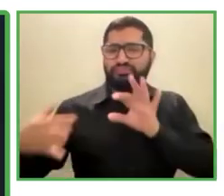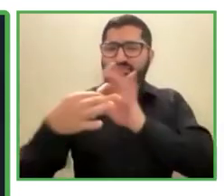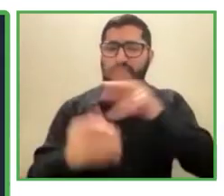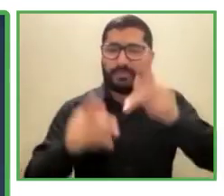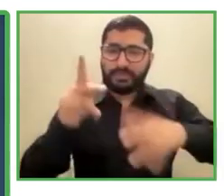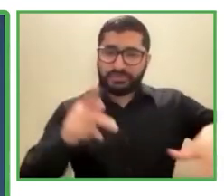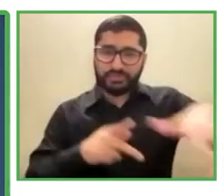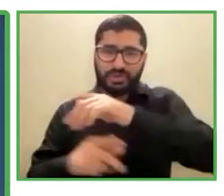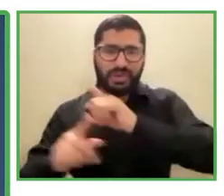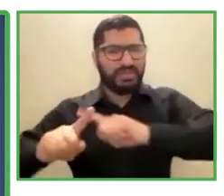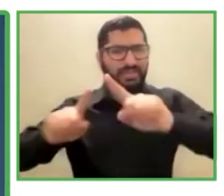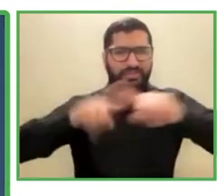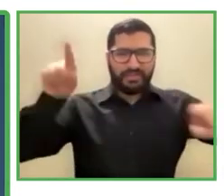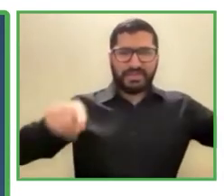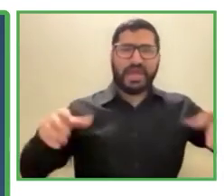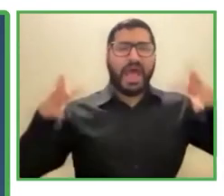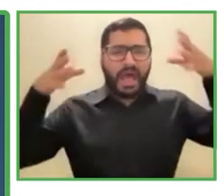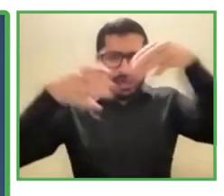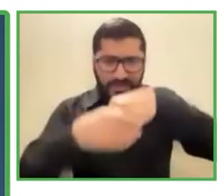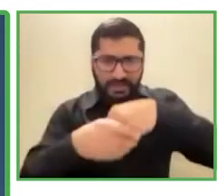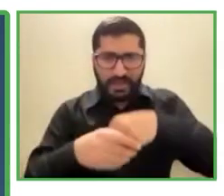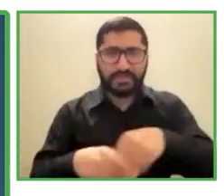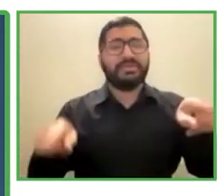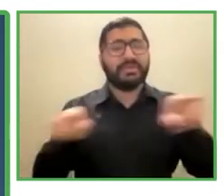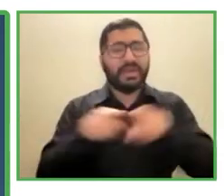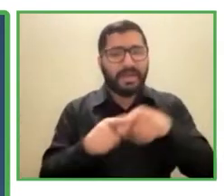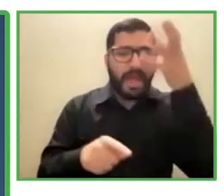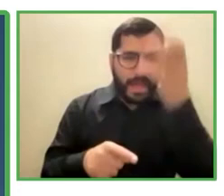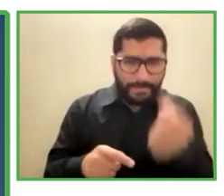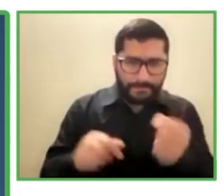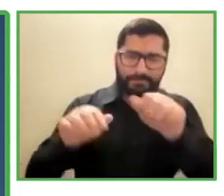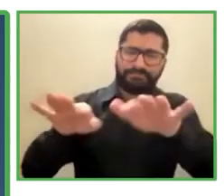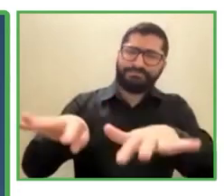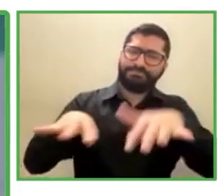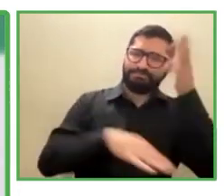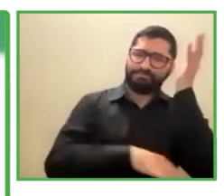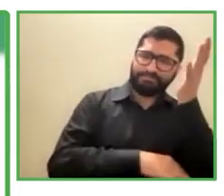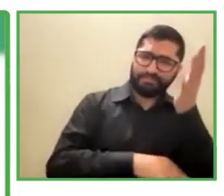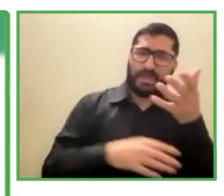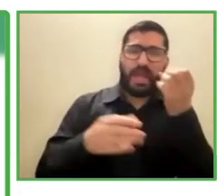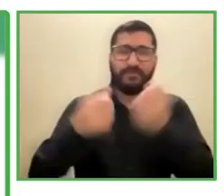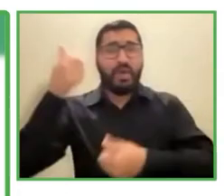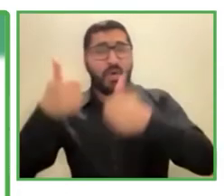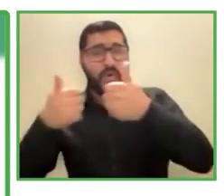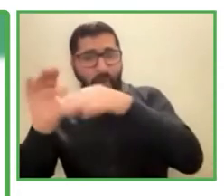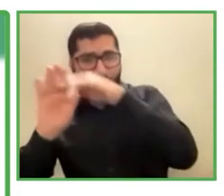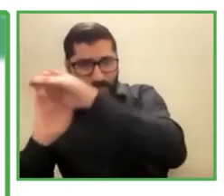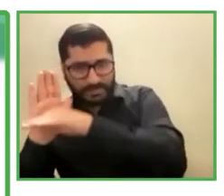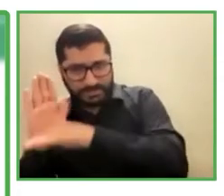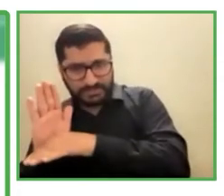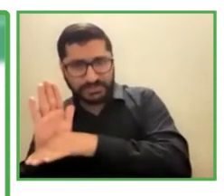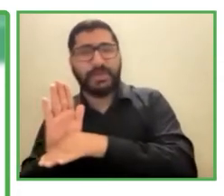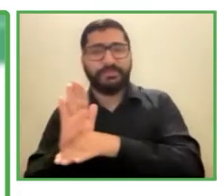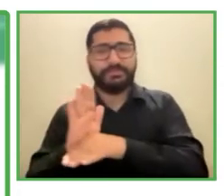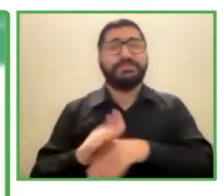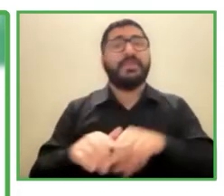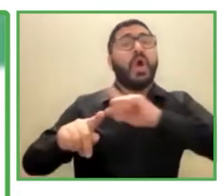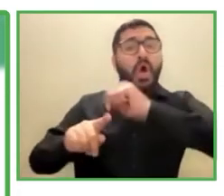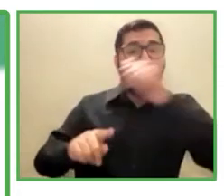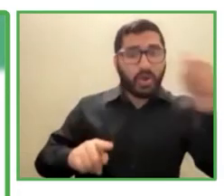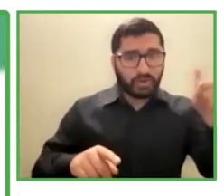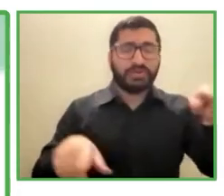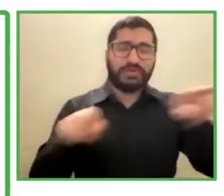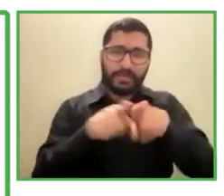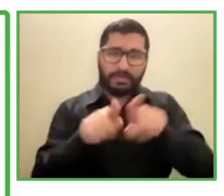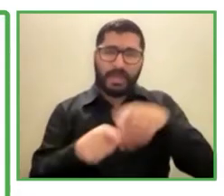incluso tenemos eventos como competencias. Dejen de este otro, simplemente tenemos también una